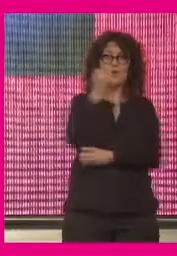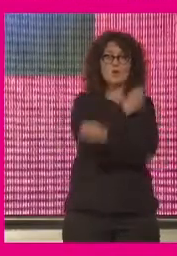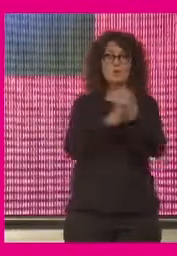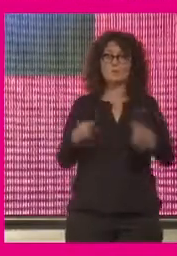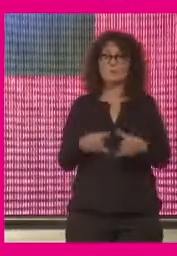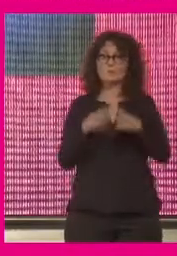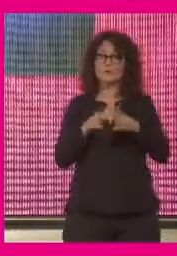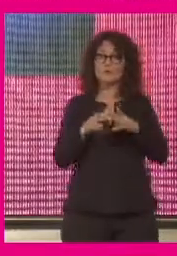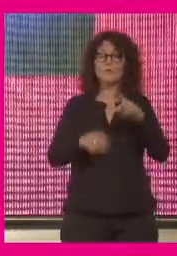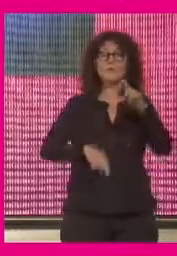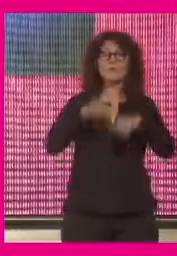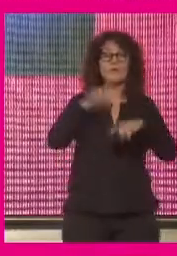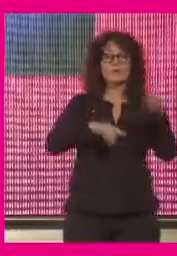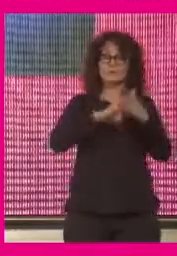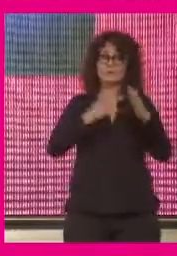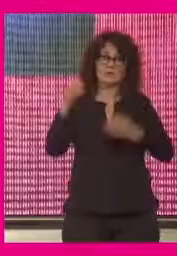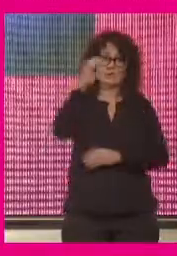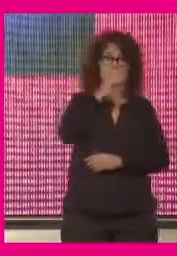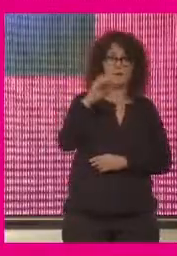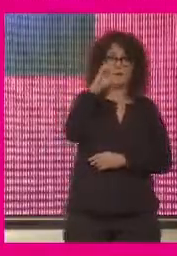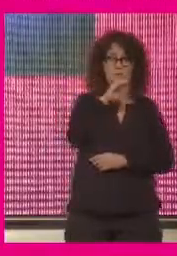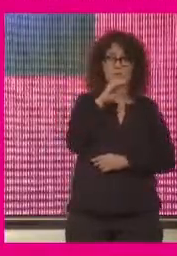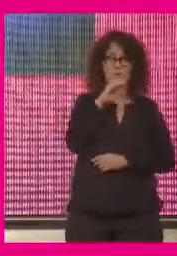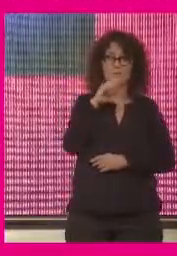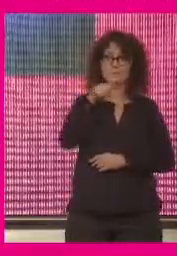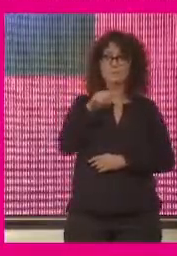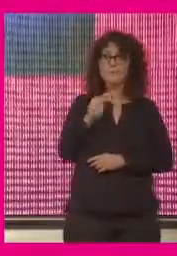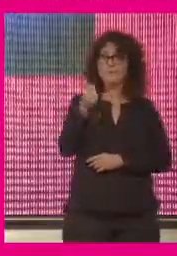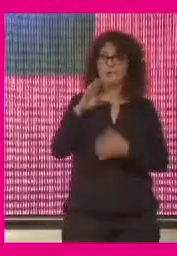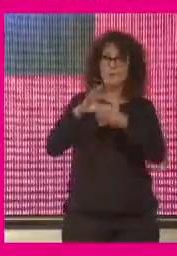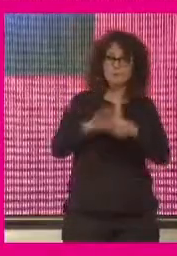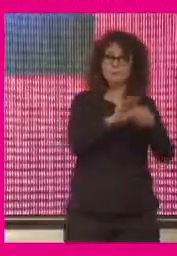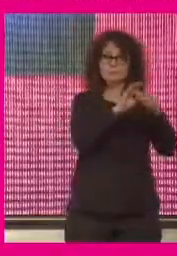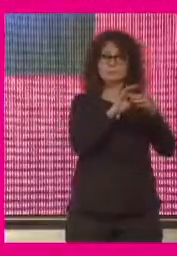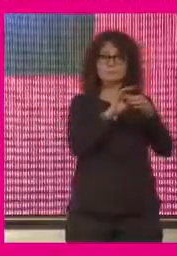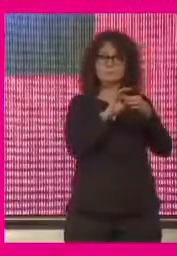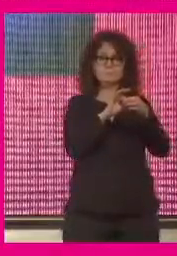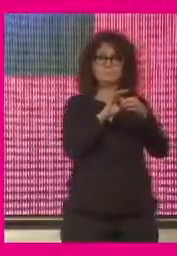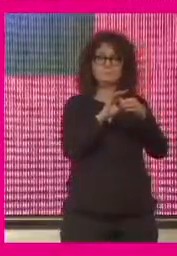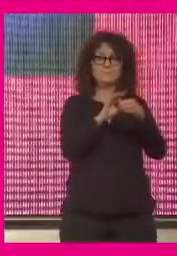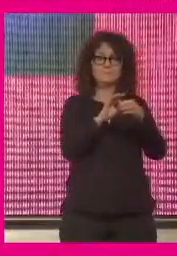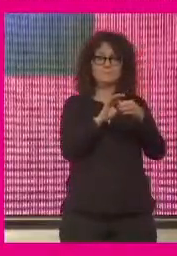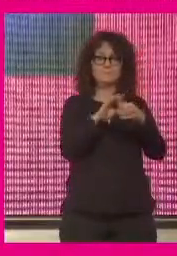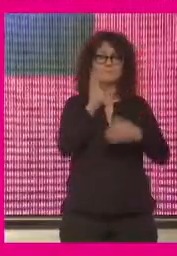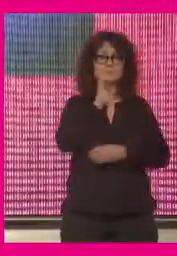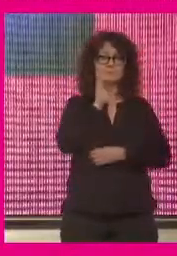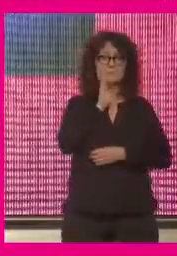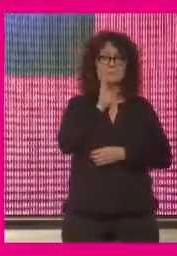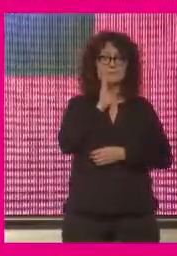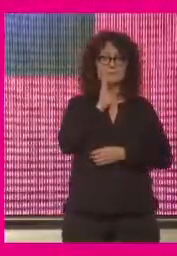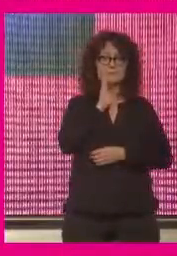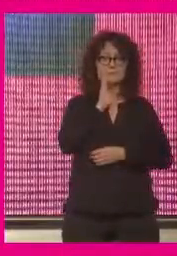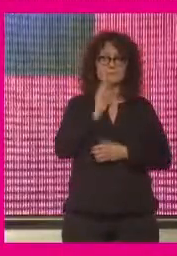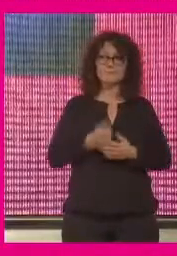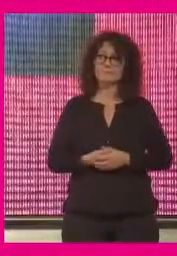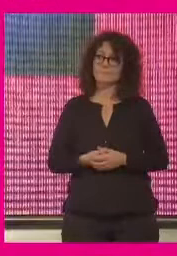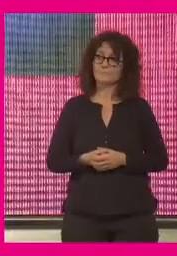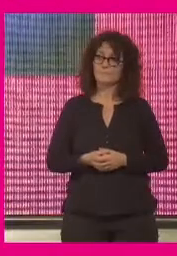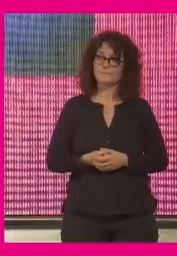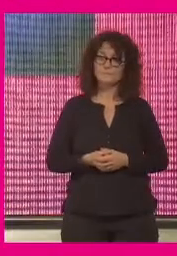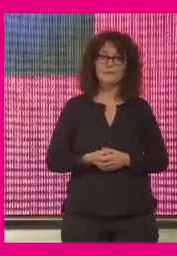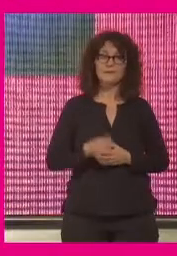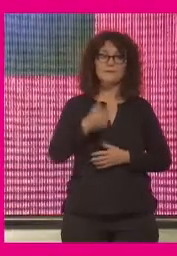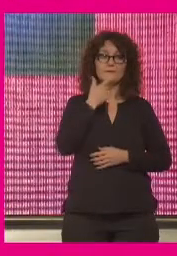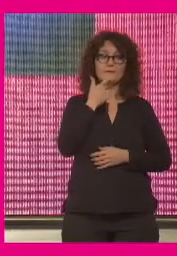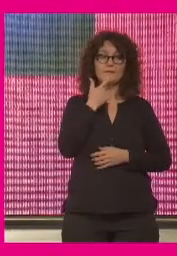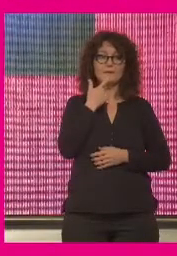sociedad va a depender de la tecnología y de la ciencia y hay un palmar un poco con lo que decían ellos dos que me he quedado a las ganas de enriquecer la conversación que